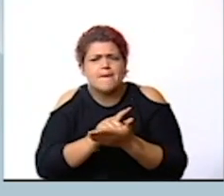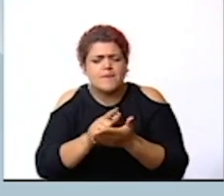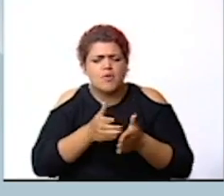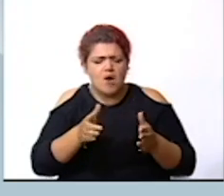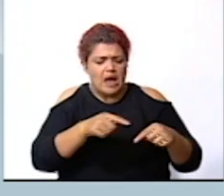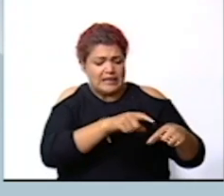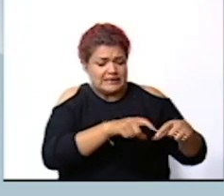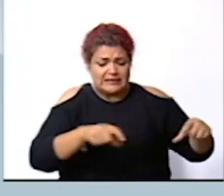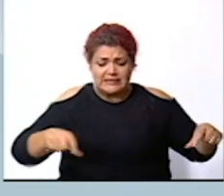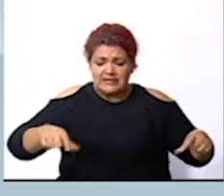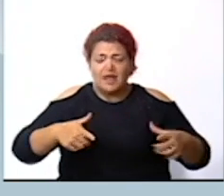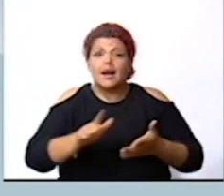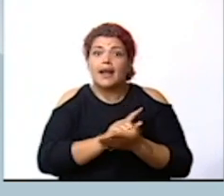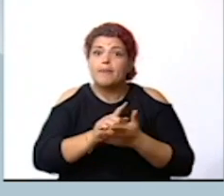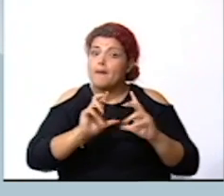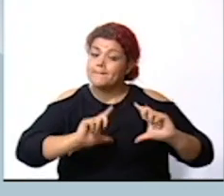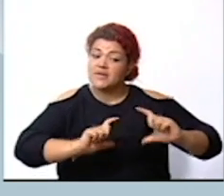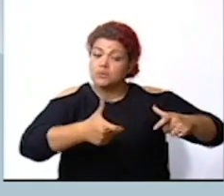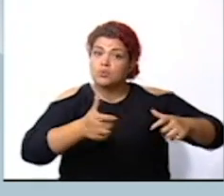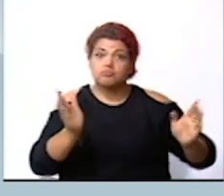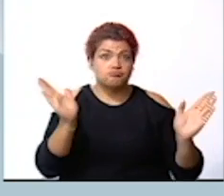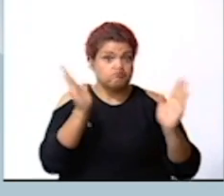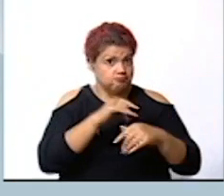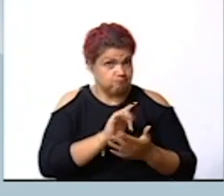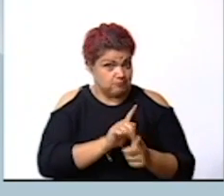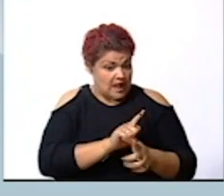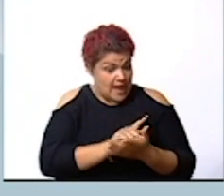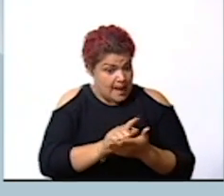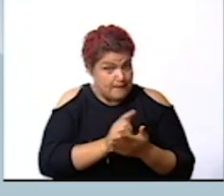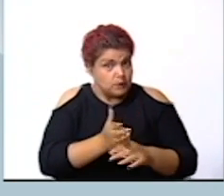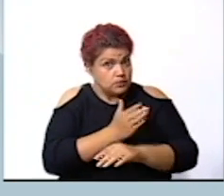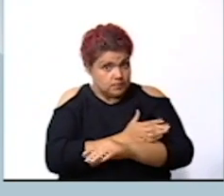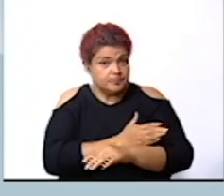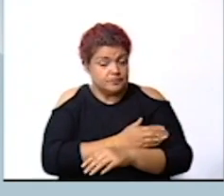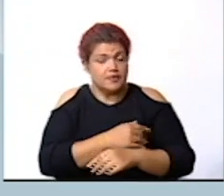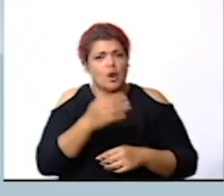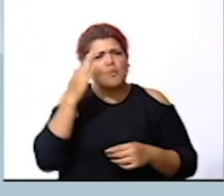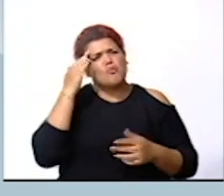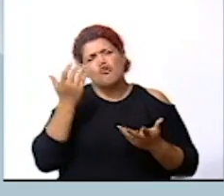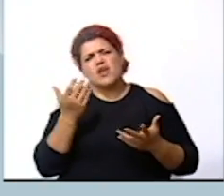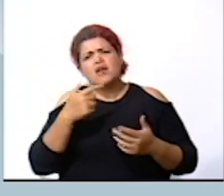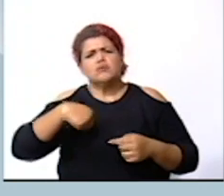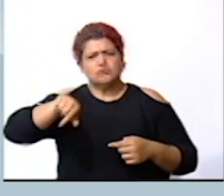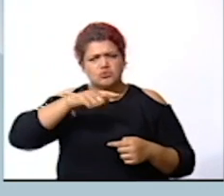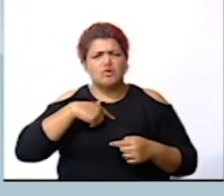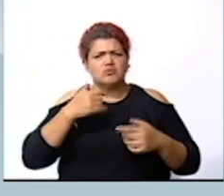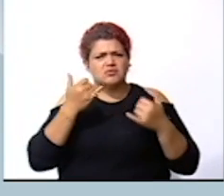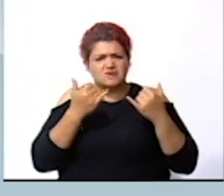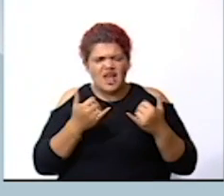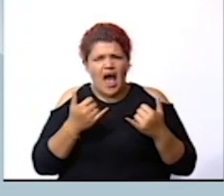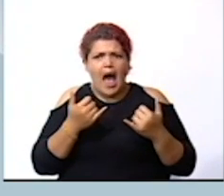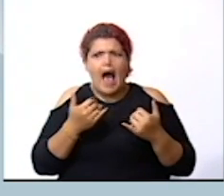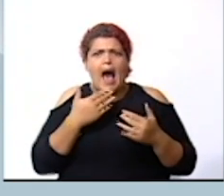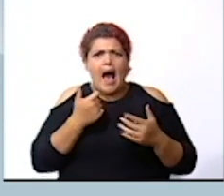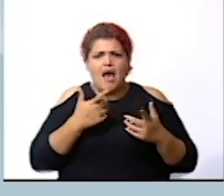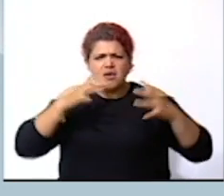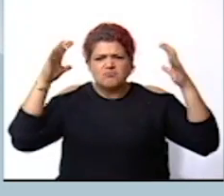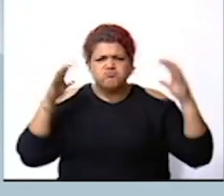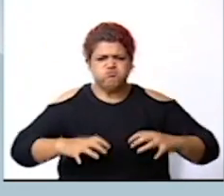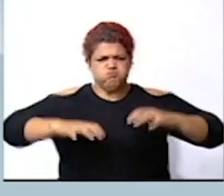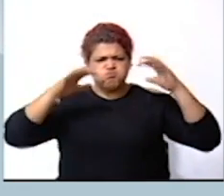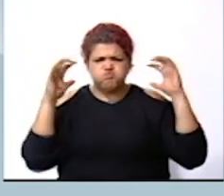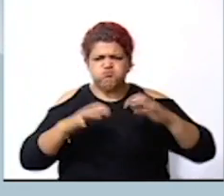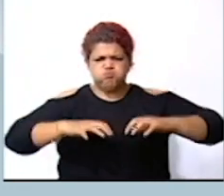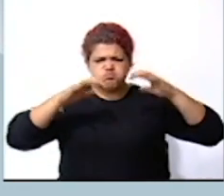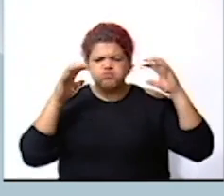caños no tengan basura porque de esta manera nosotros cuando existe una precipitación